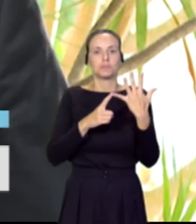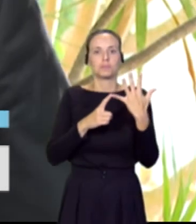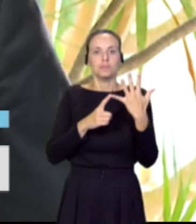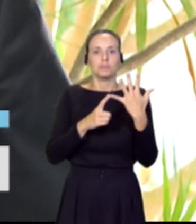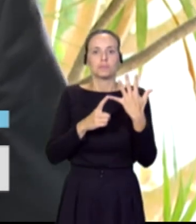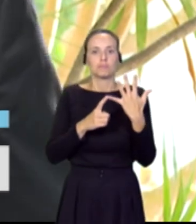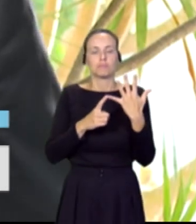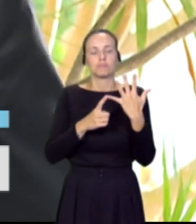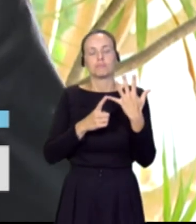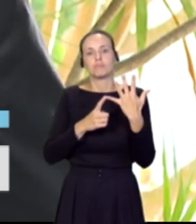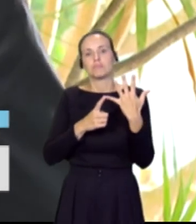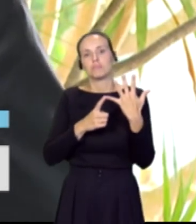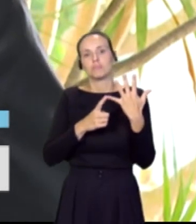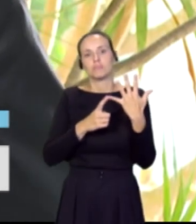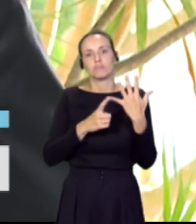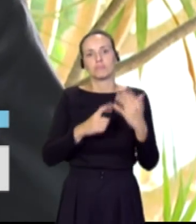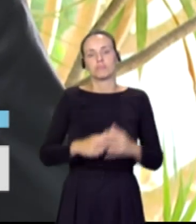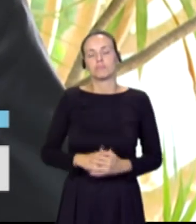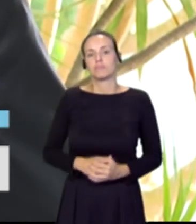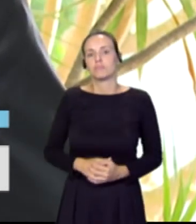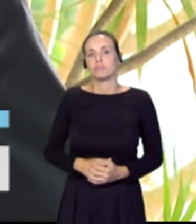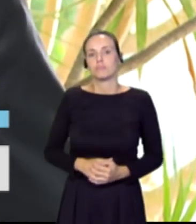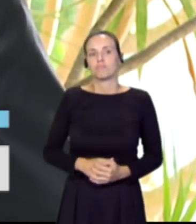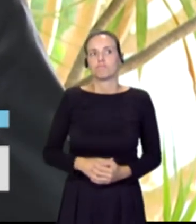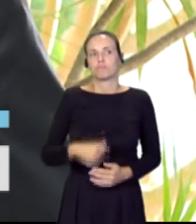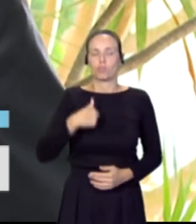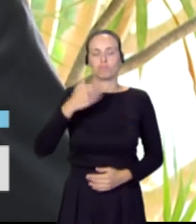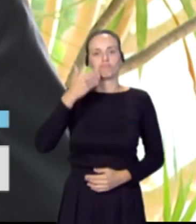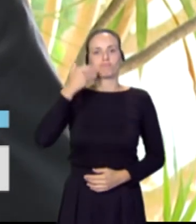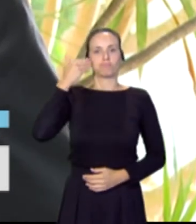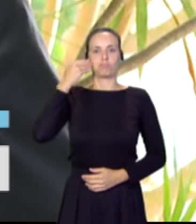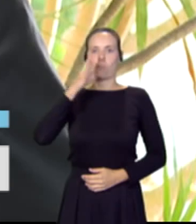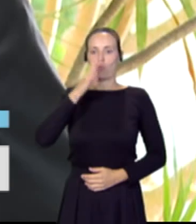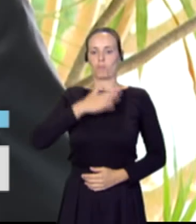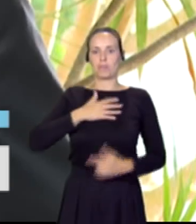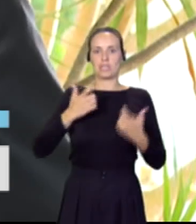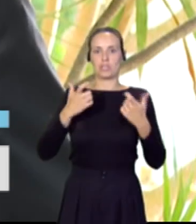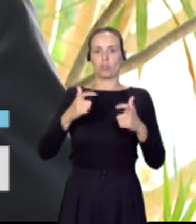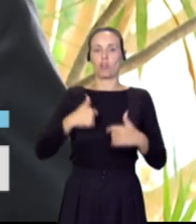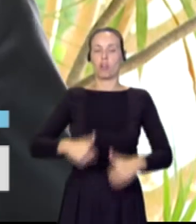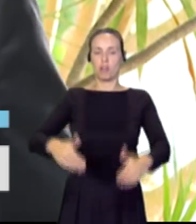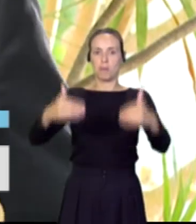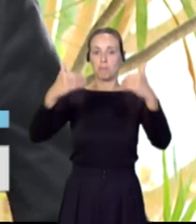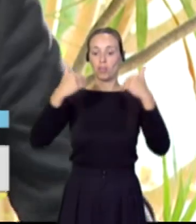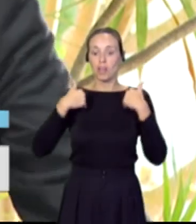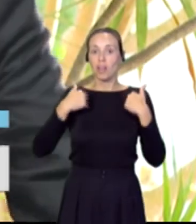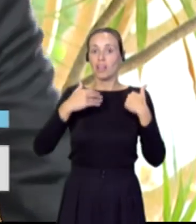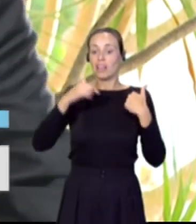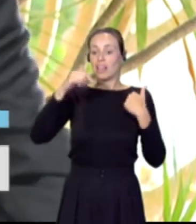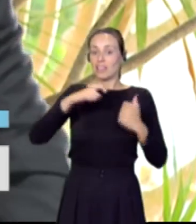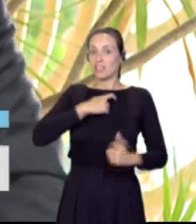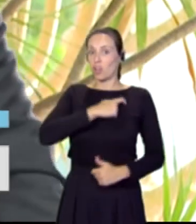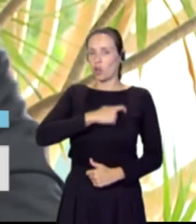me enorgullece como responsable de este sector que en esta comisión hemos podido por primera vez, después